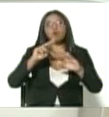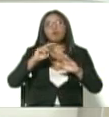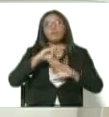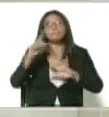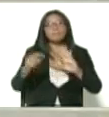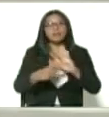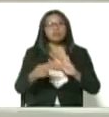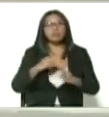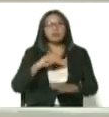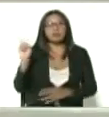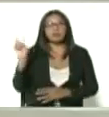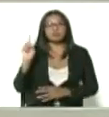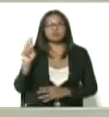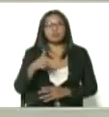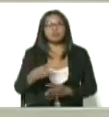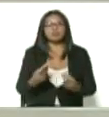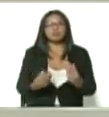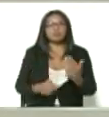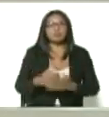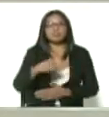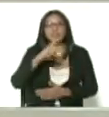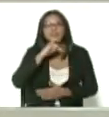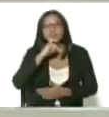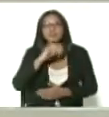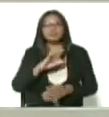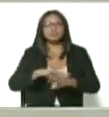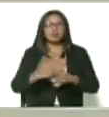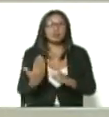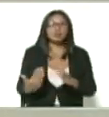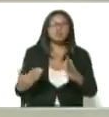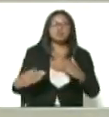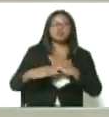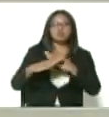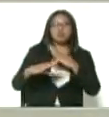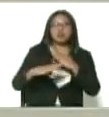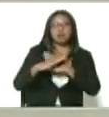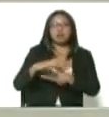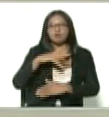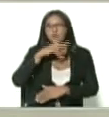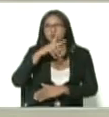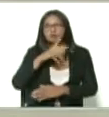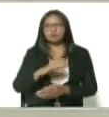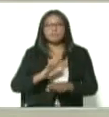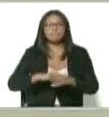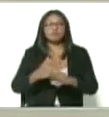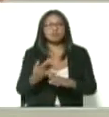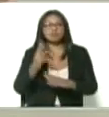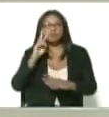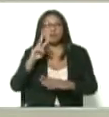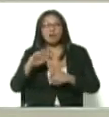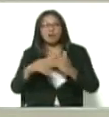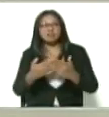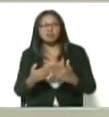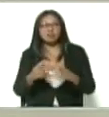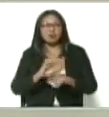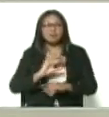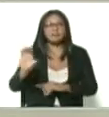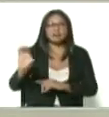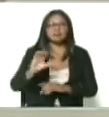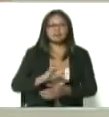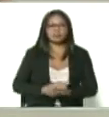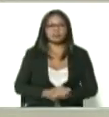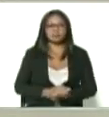Venezuela es muchísimo más difícil, porque hay un bloqueo criminal, porque hay presión sobre algunos países